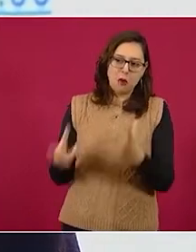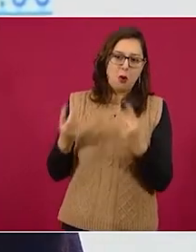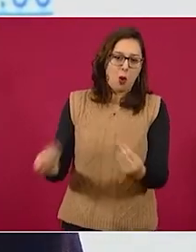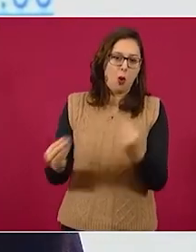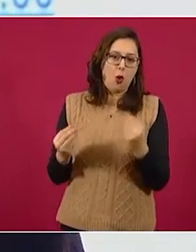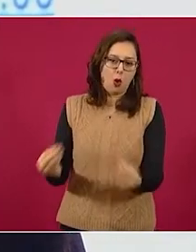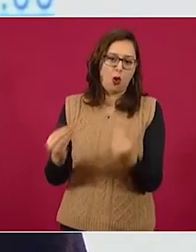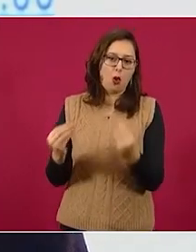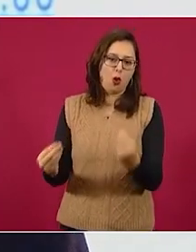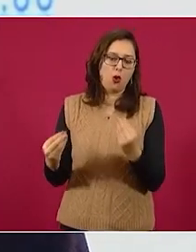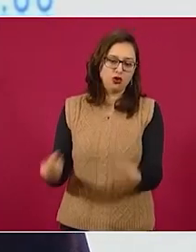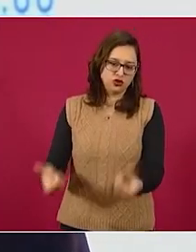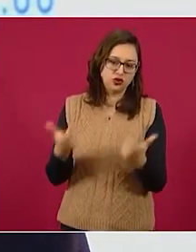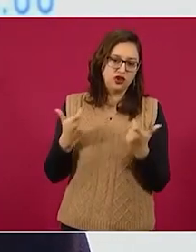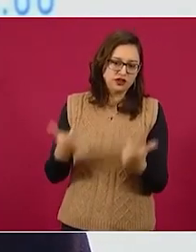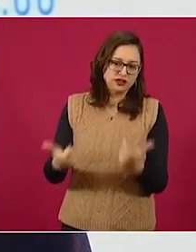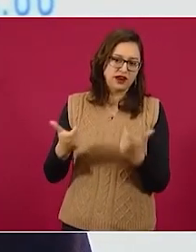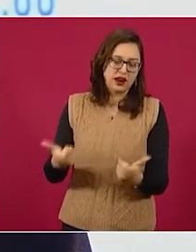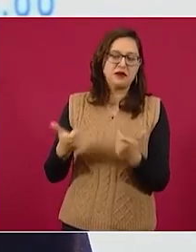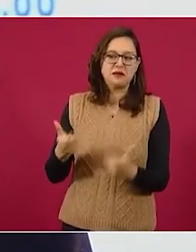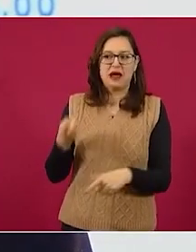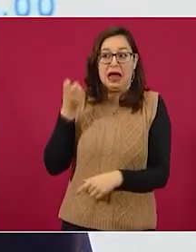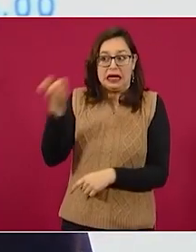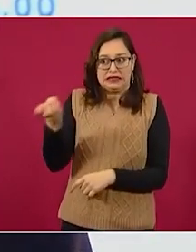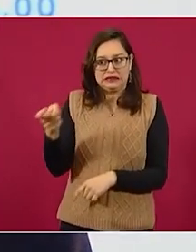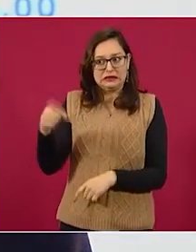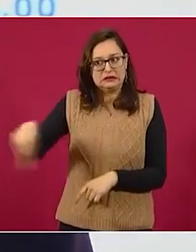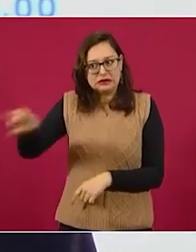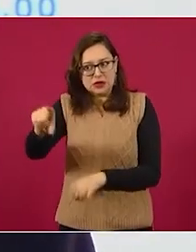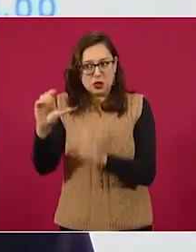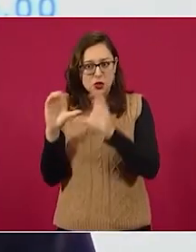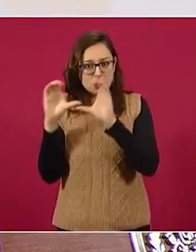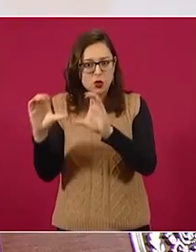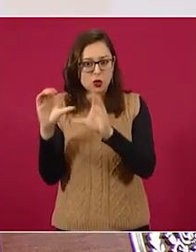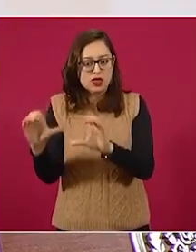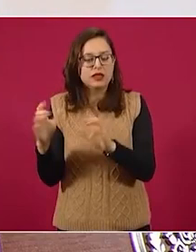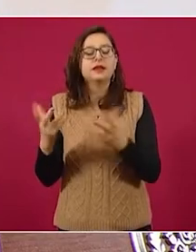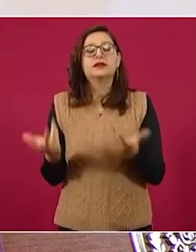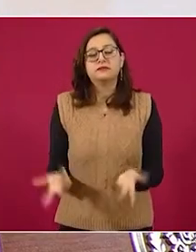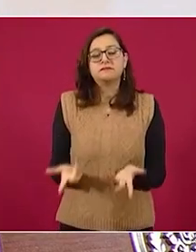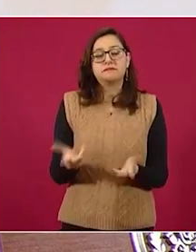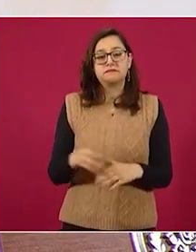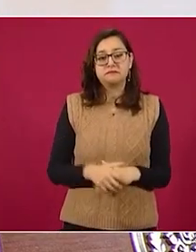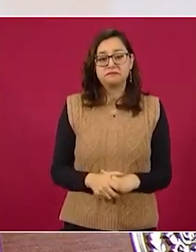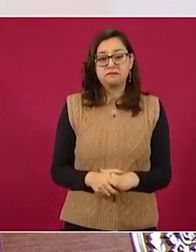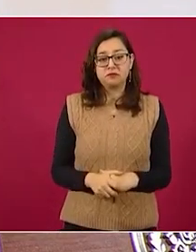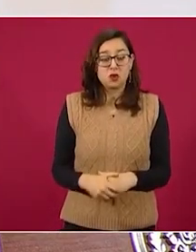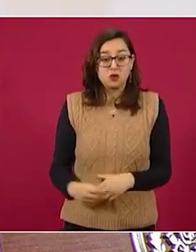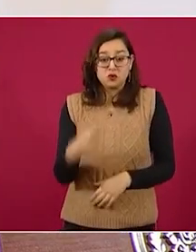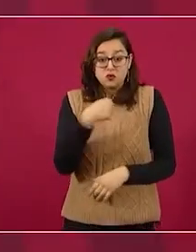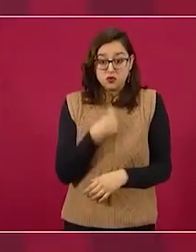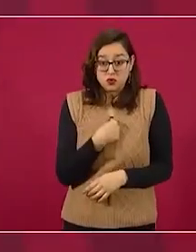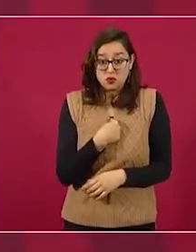mucho dinero de por medio y no tengo elementos para